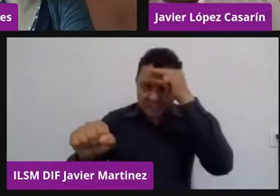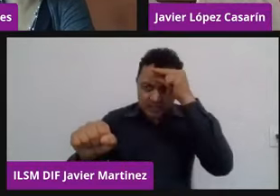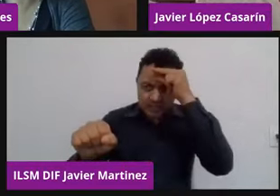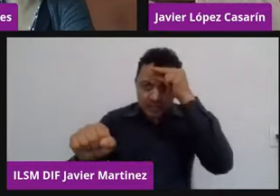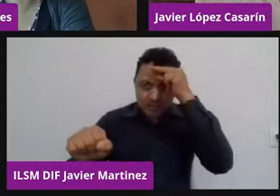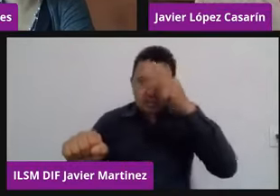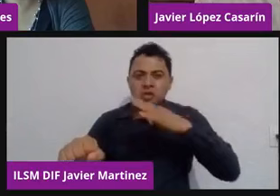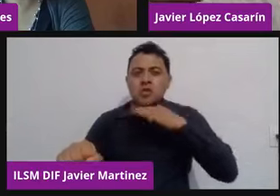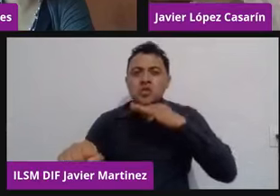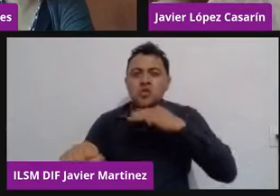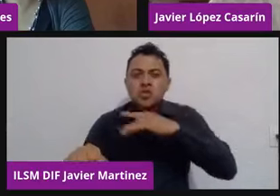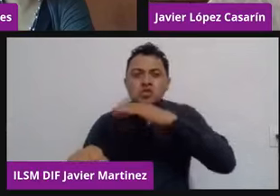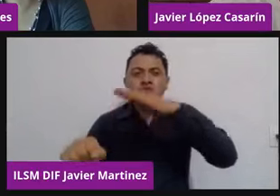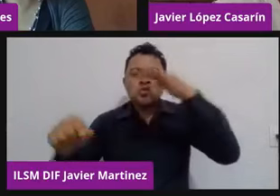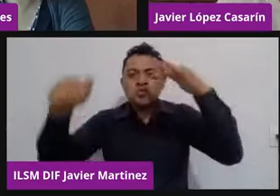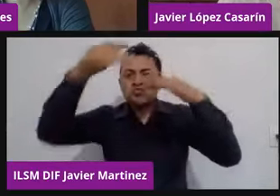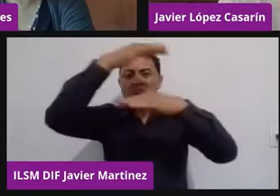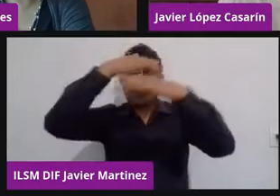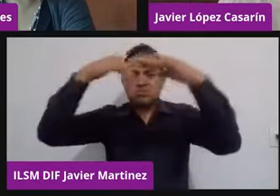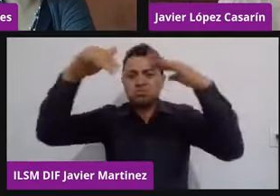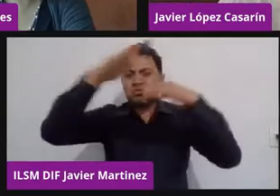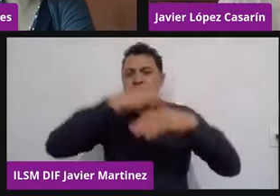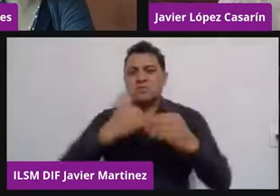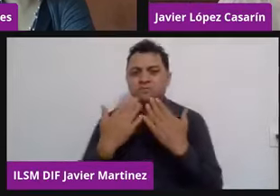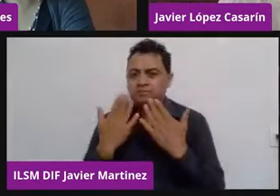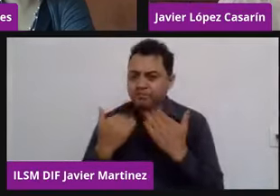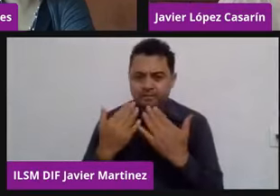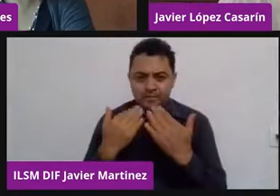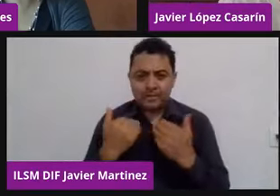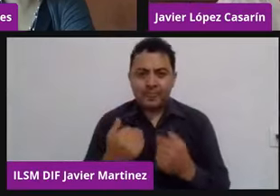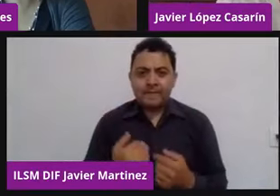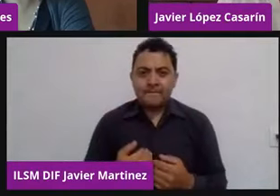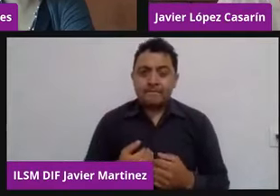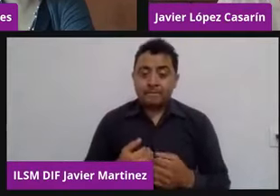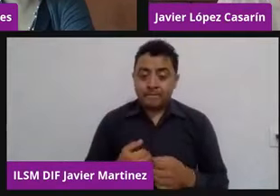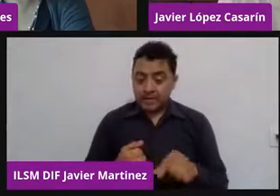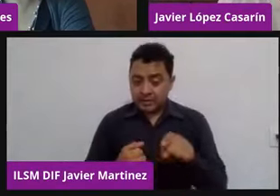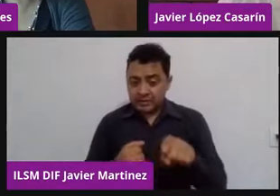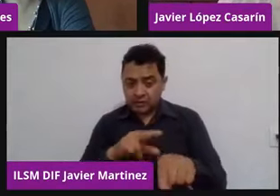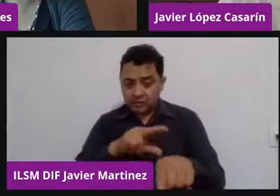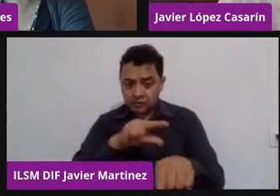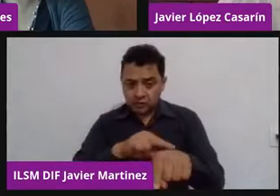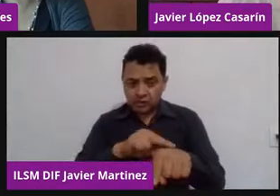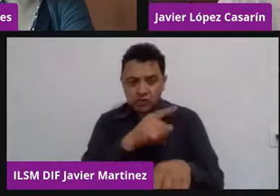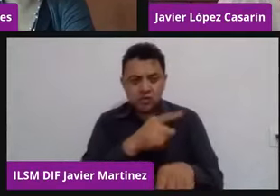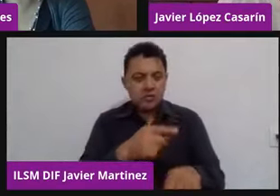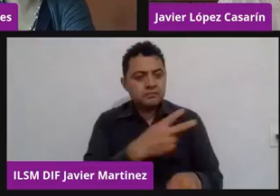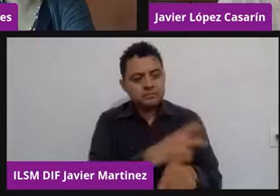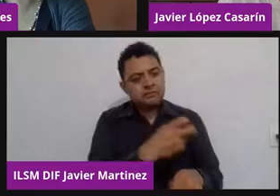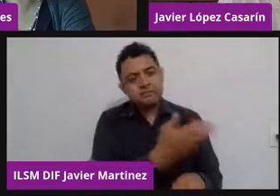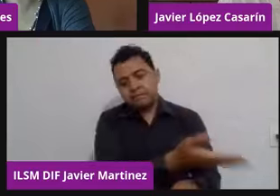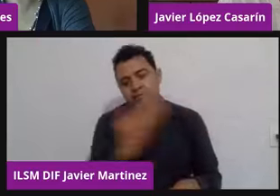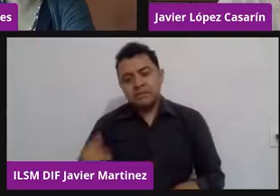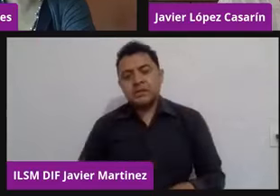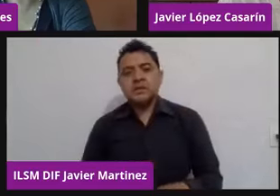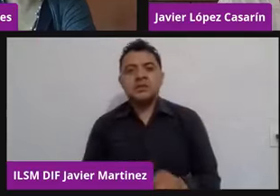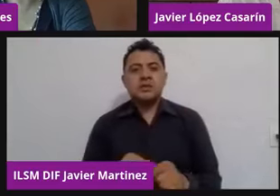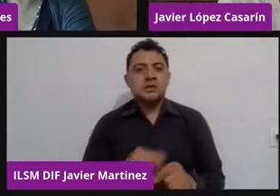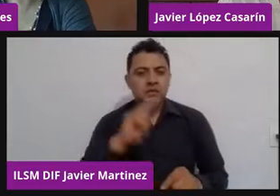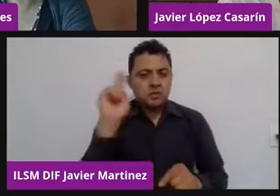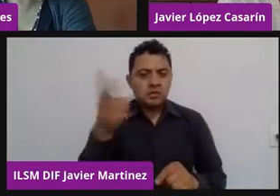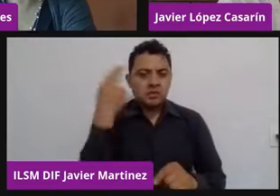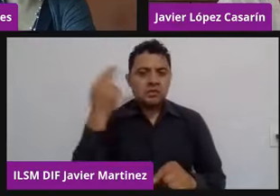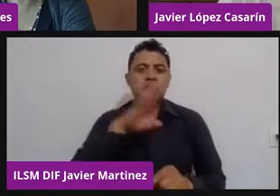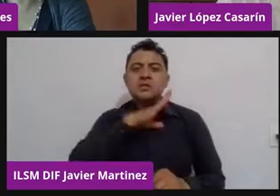descubrimiento tiene una repercusión, y de ahí lo invitaron a la Universidad de Berlín, entonces pues sí, me agradaría mucho conocerlo porque al